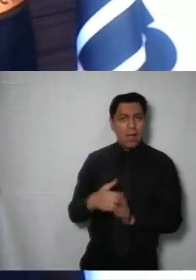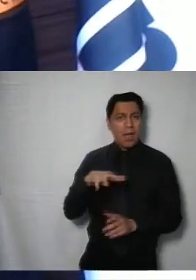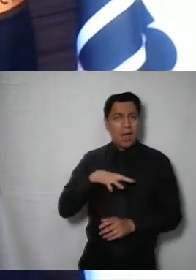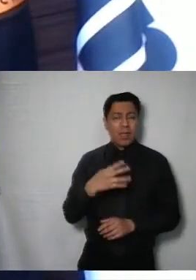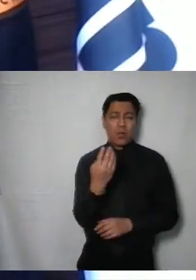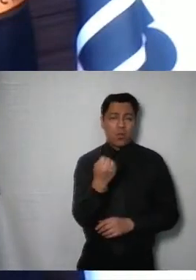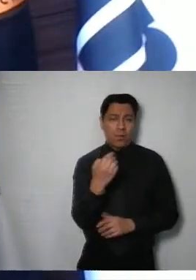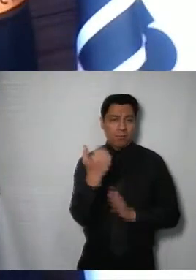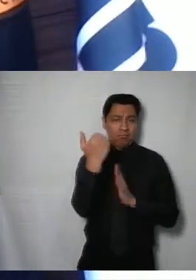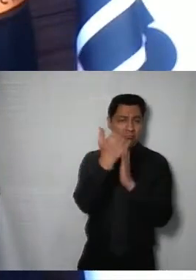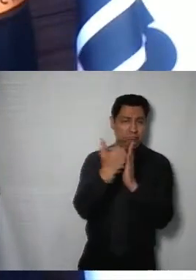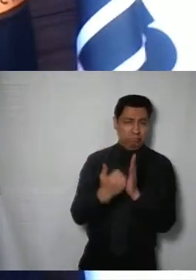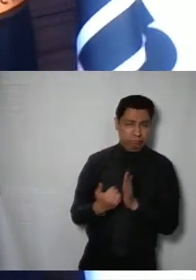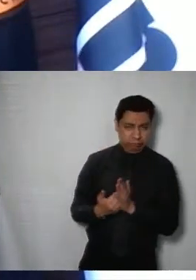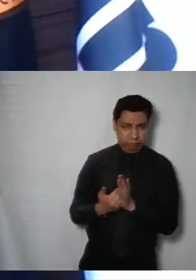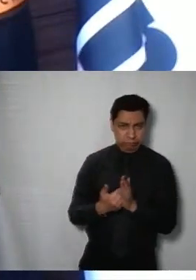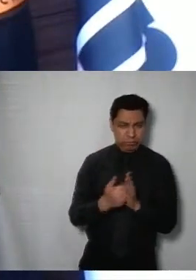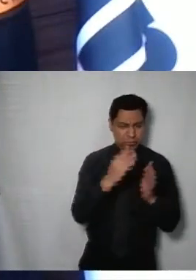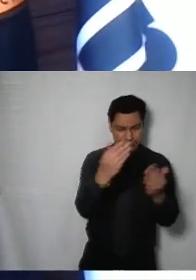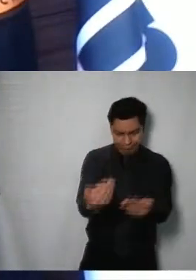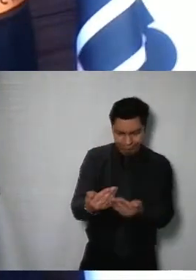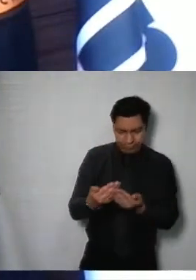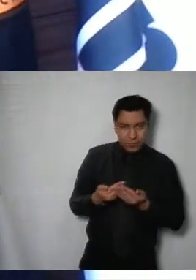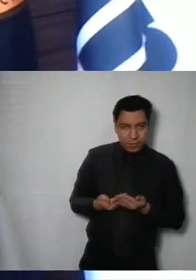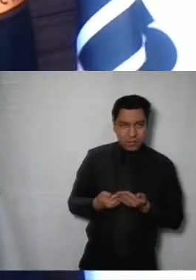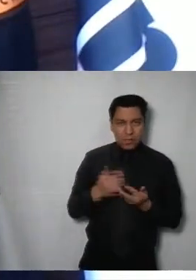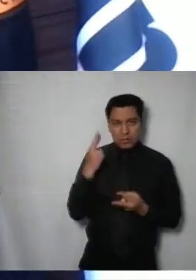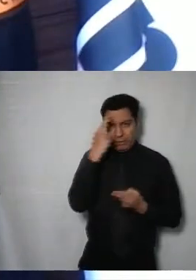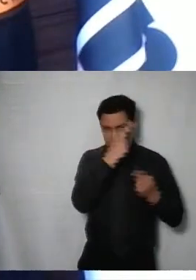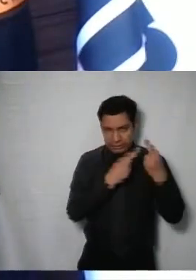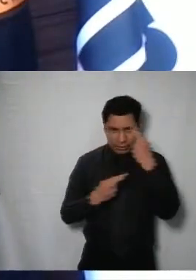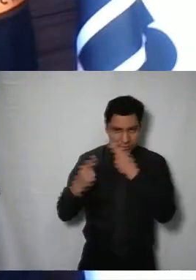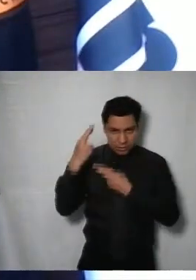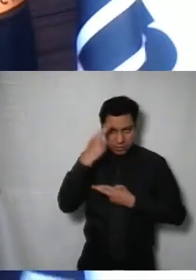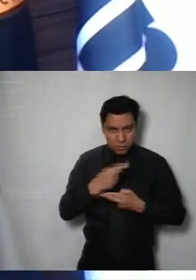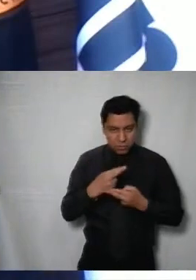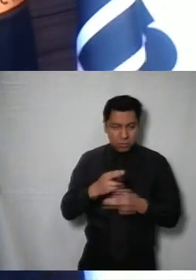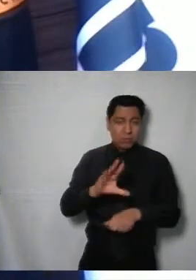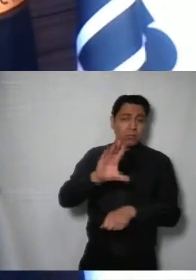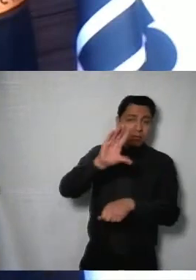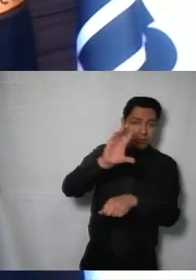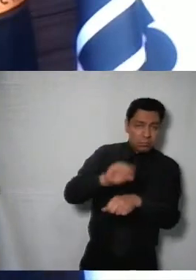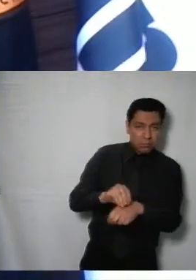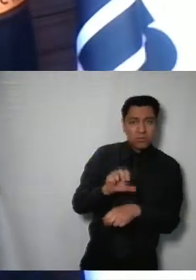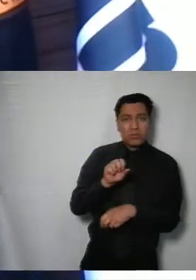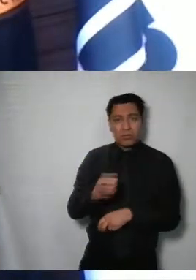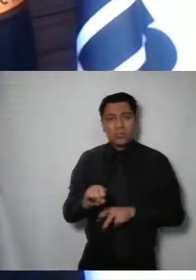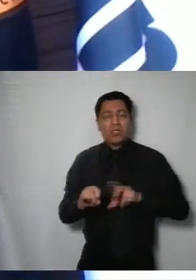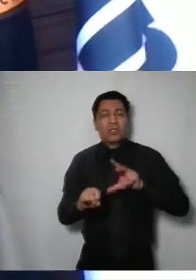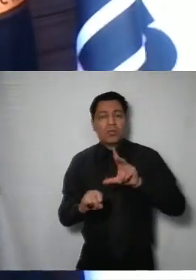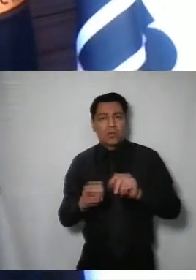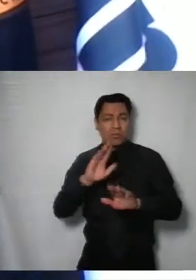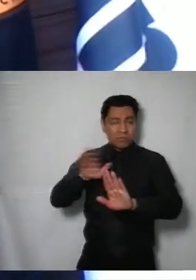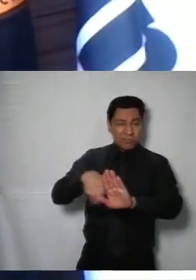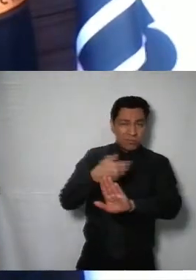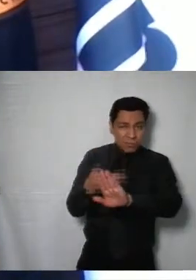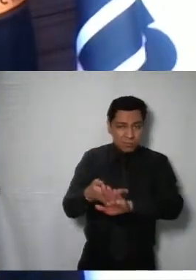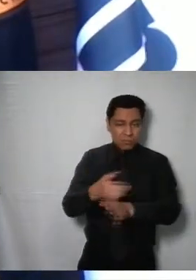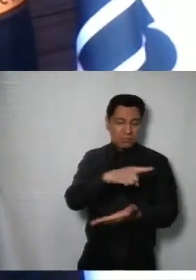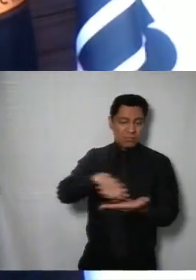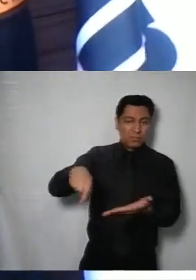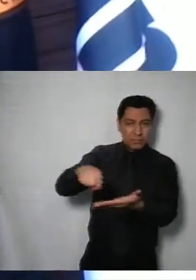resolución de recursos de revisión en materia de solicitudes de acceso, rectificación, cancelación y oposición a datos personales.